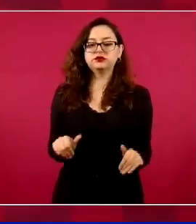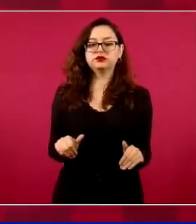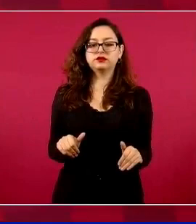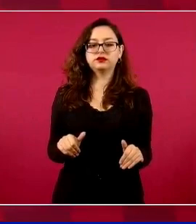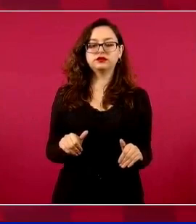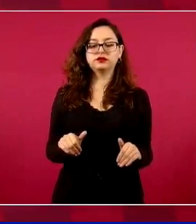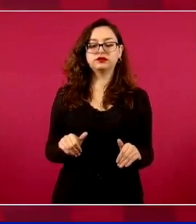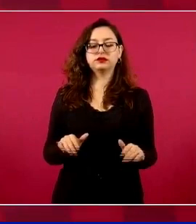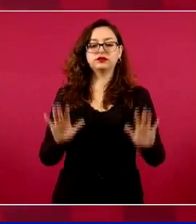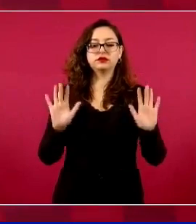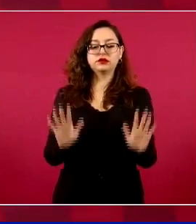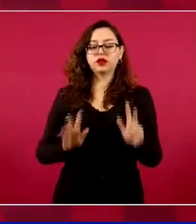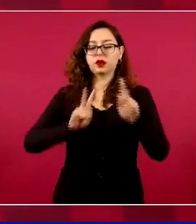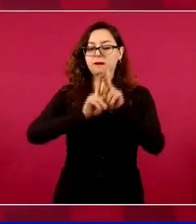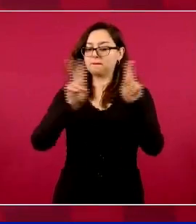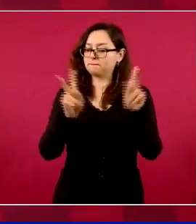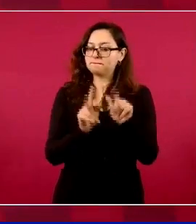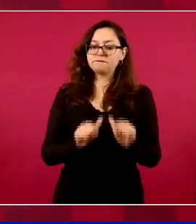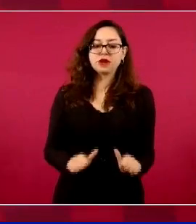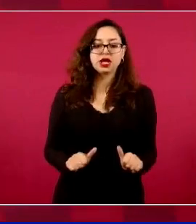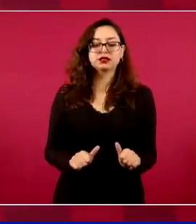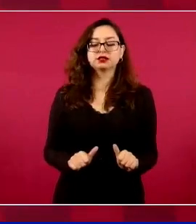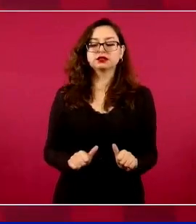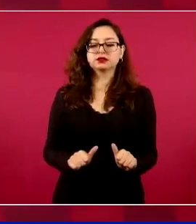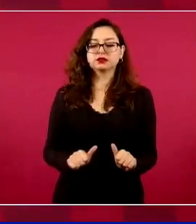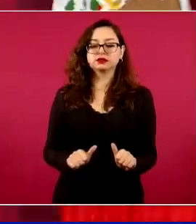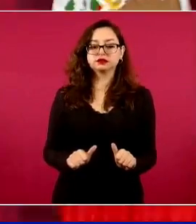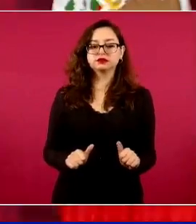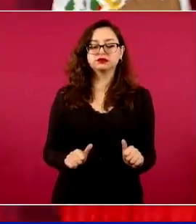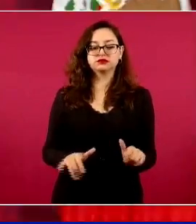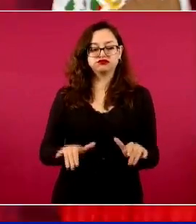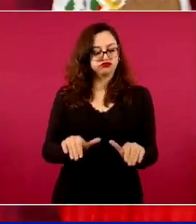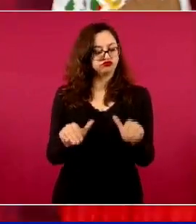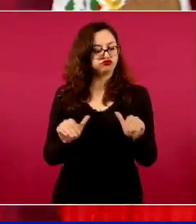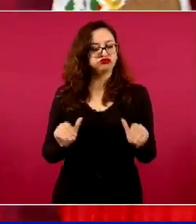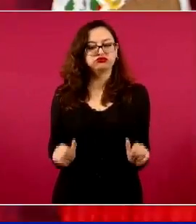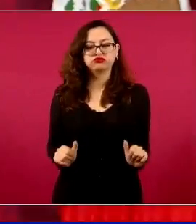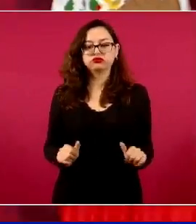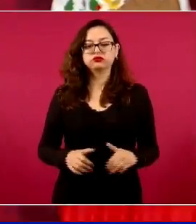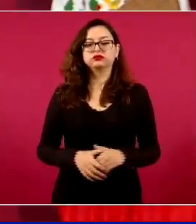la de la paz y la neutralidad.